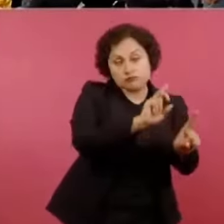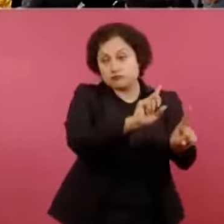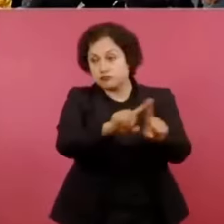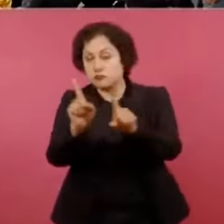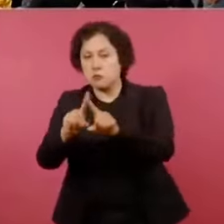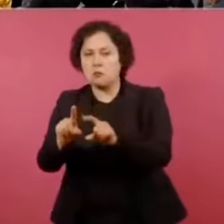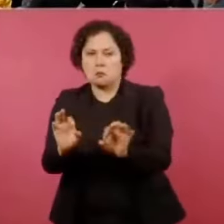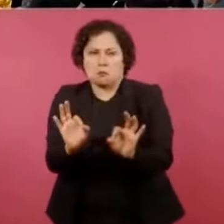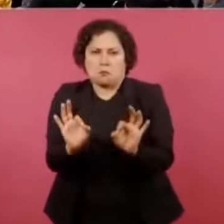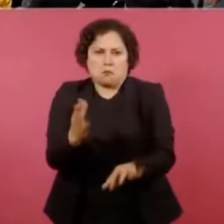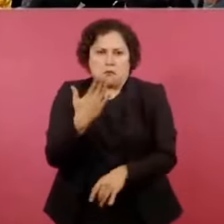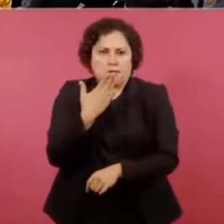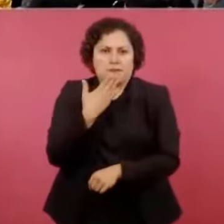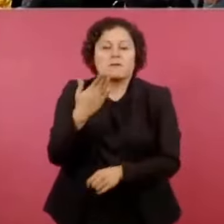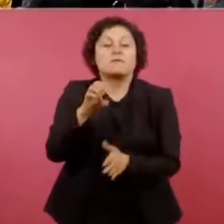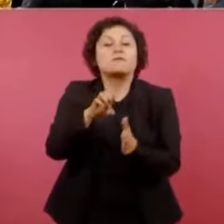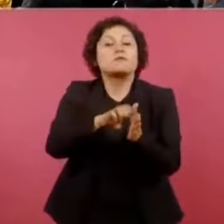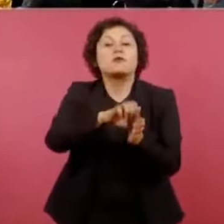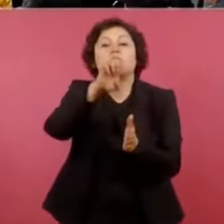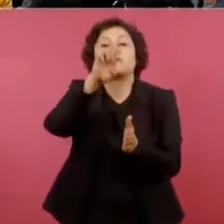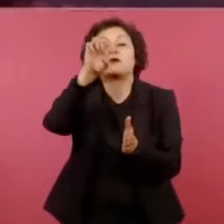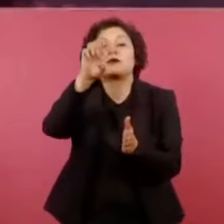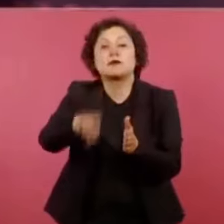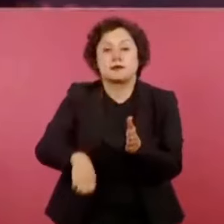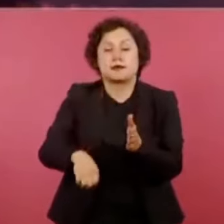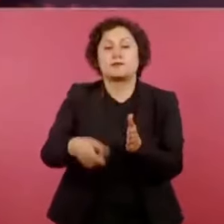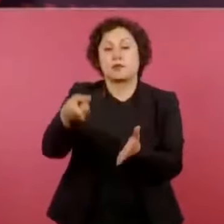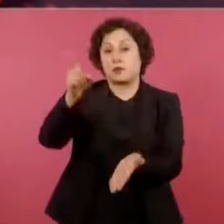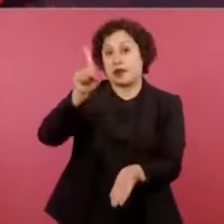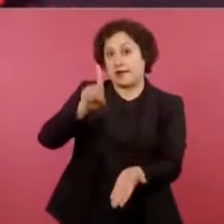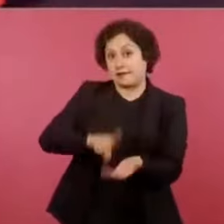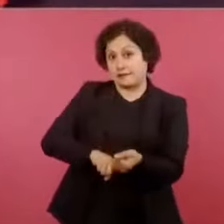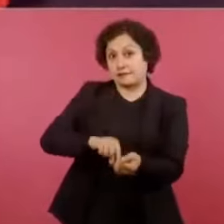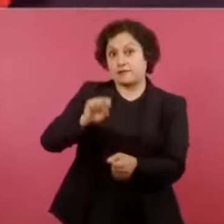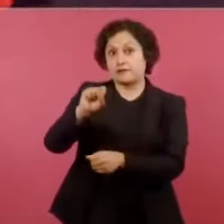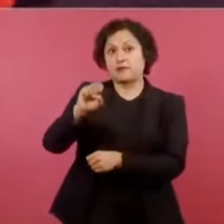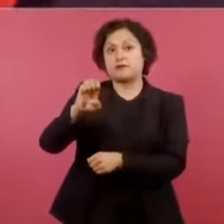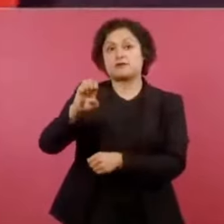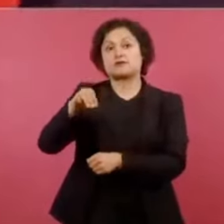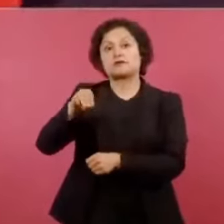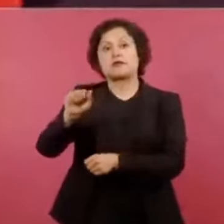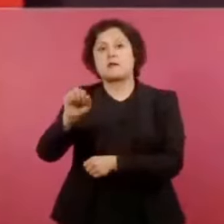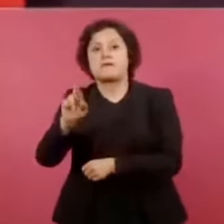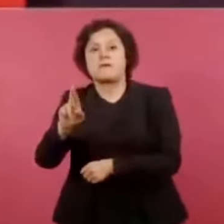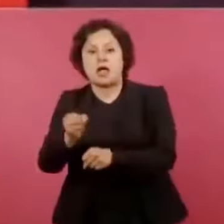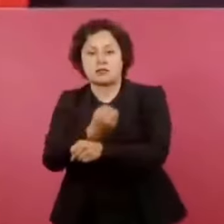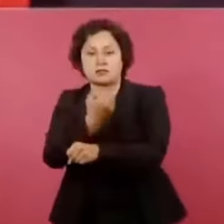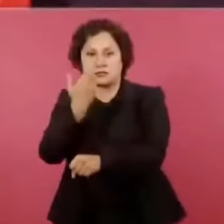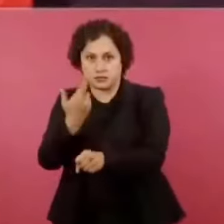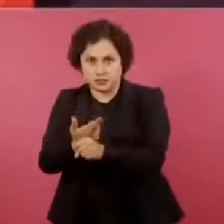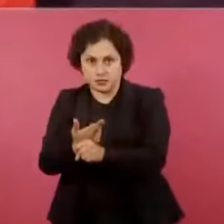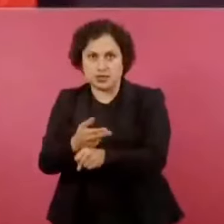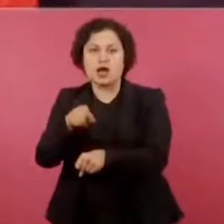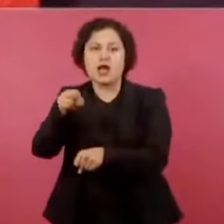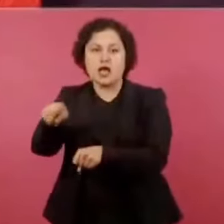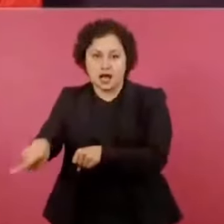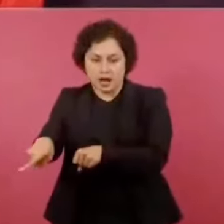de la Secretaría de Marina en activos y retirados